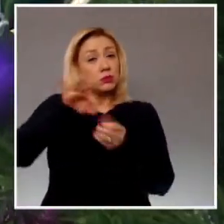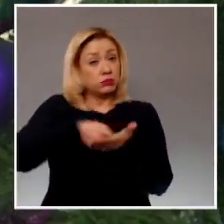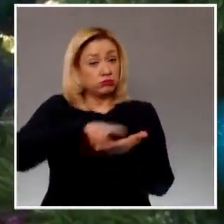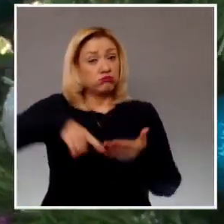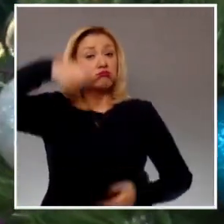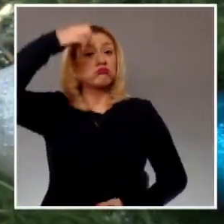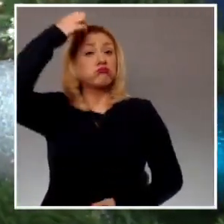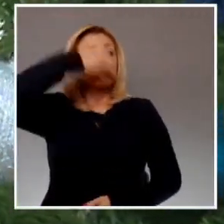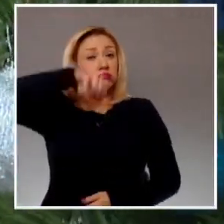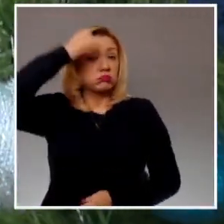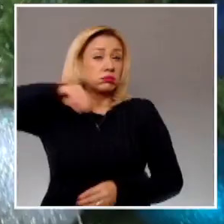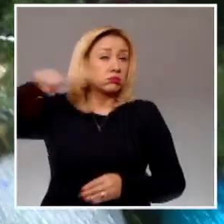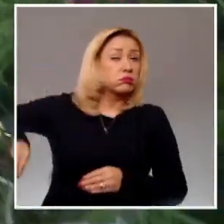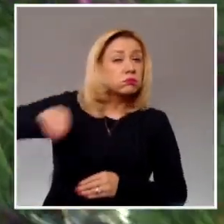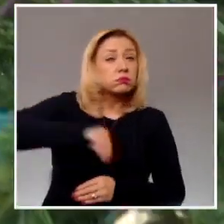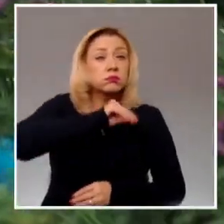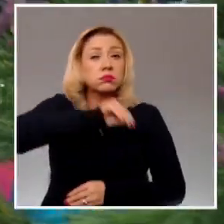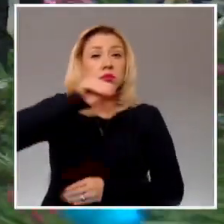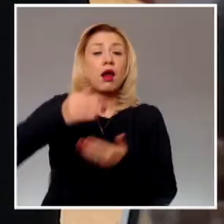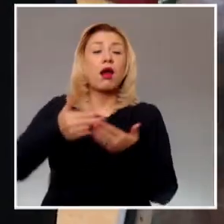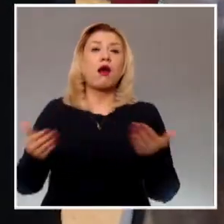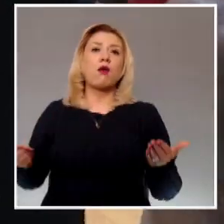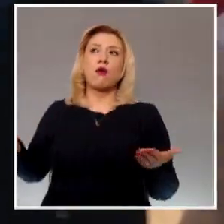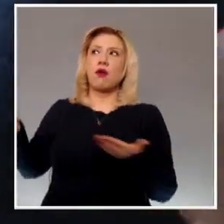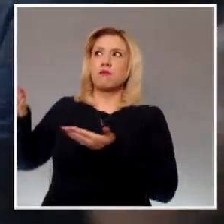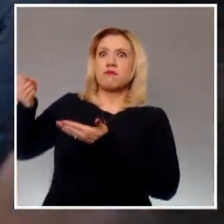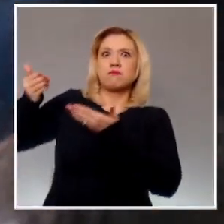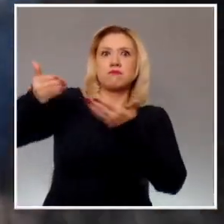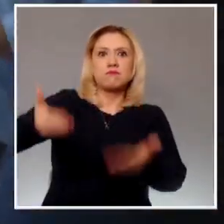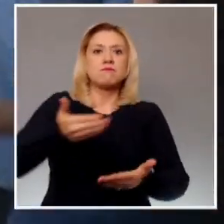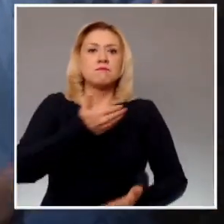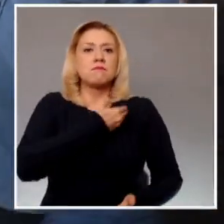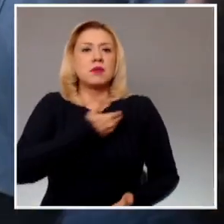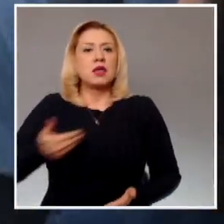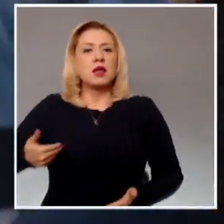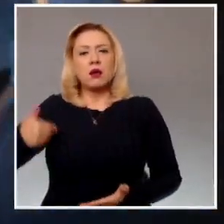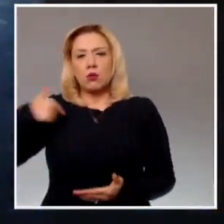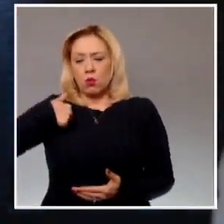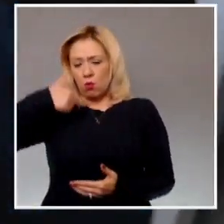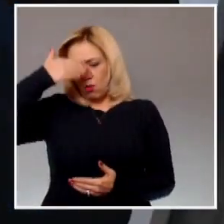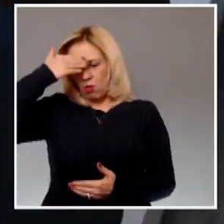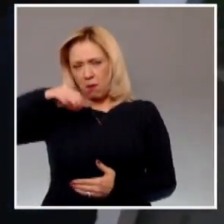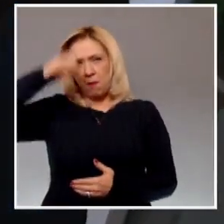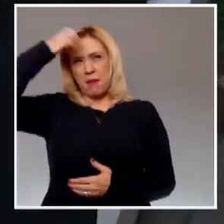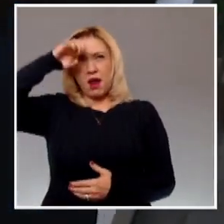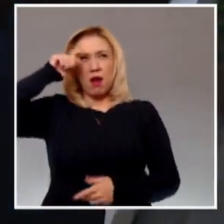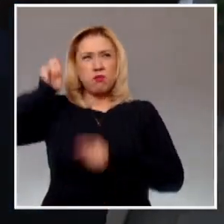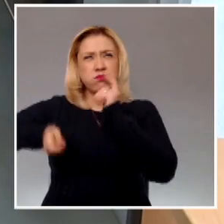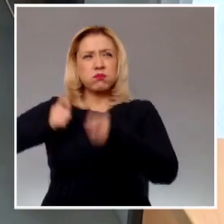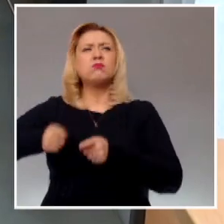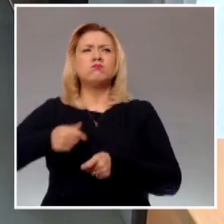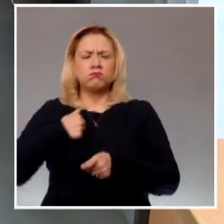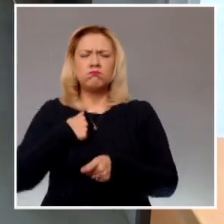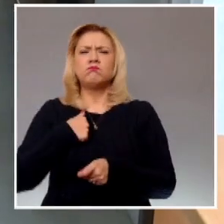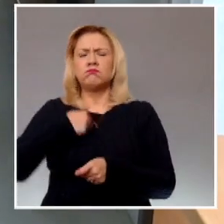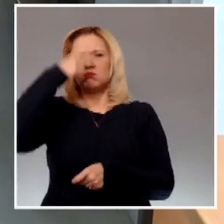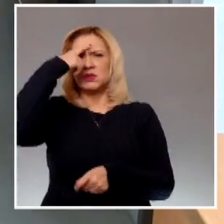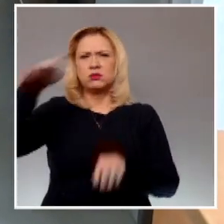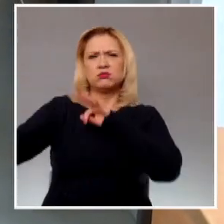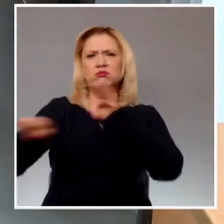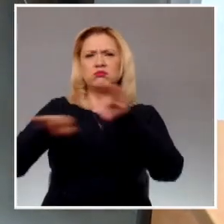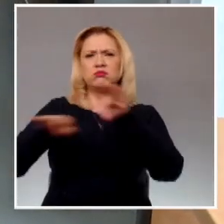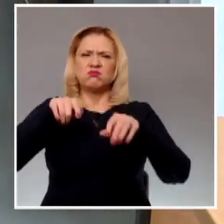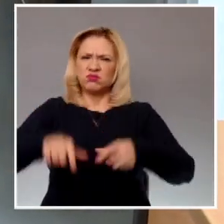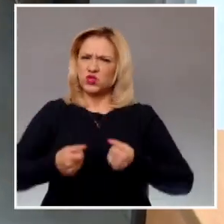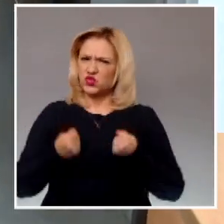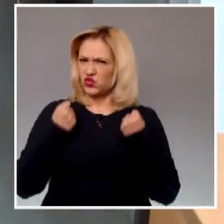Manifestó que aportará sus conocimientos para hacer que el Tribunal Electoral se consolide como la máxima autoridad en materia electoral y también se mantenga